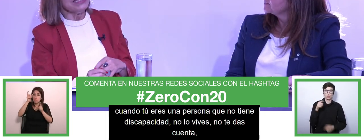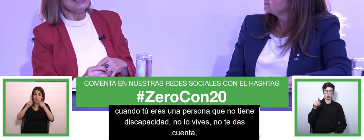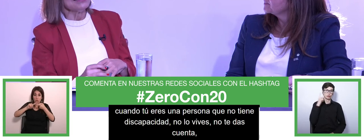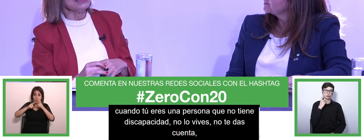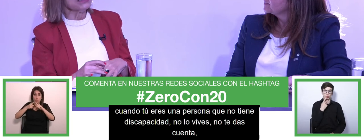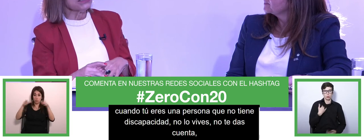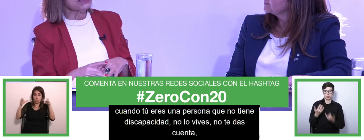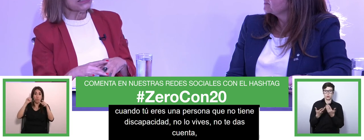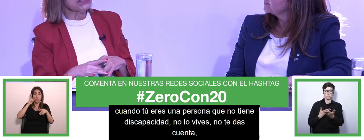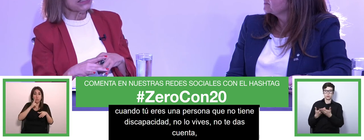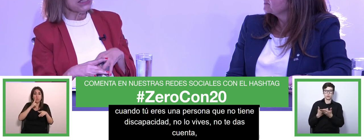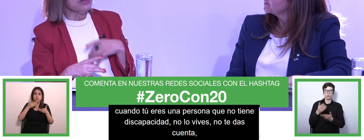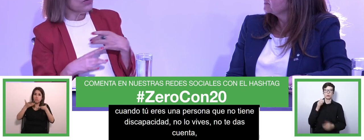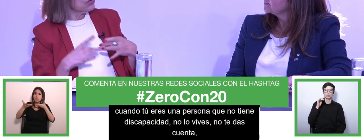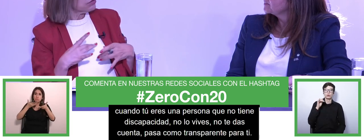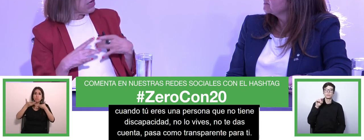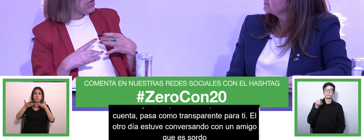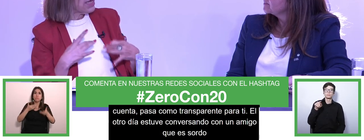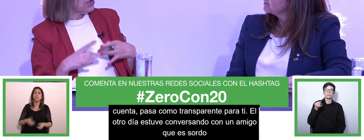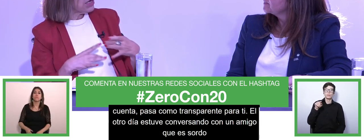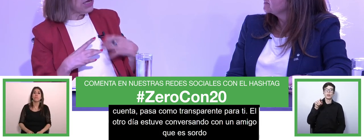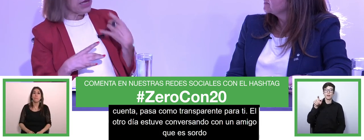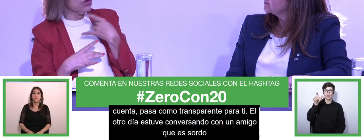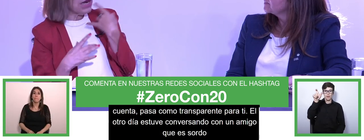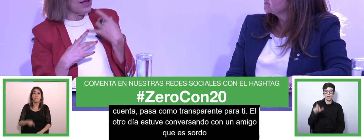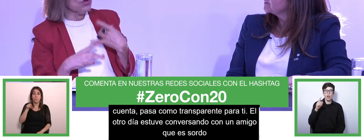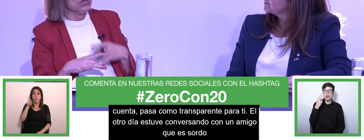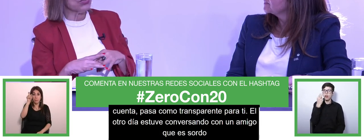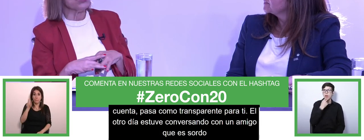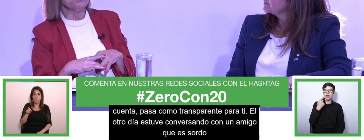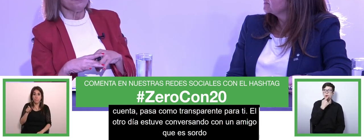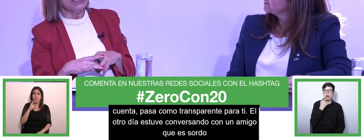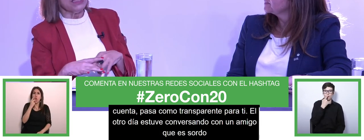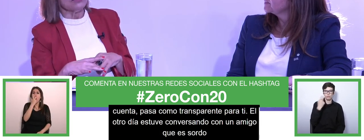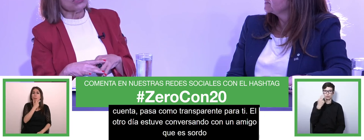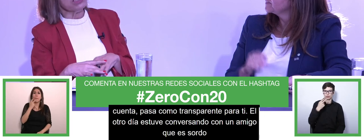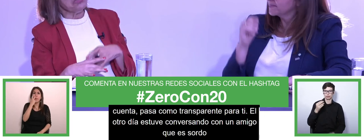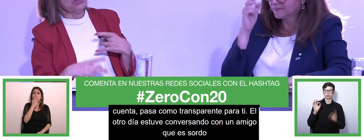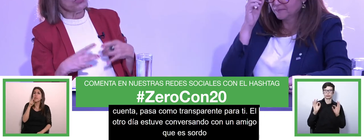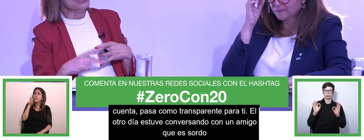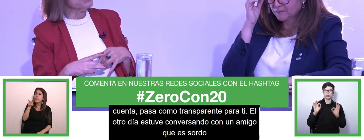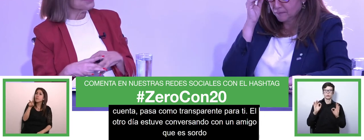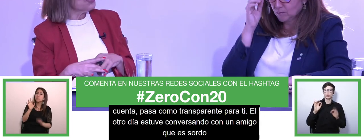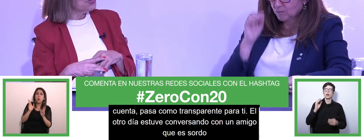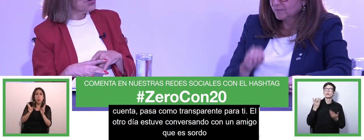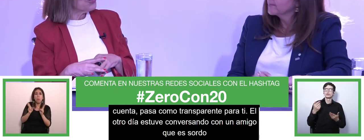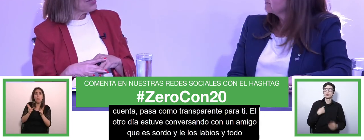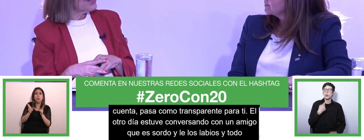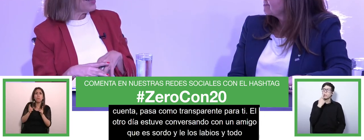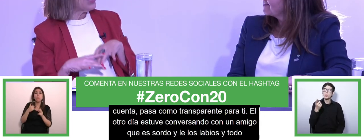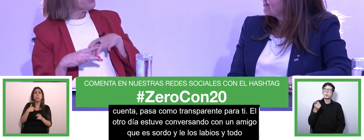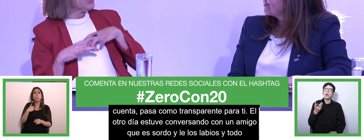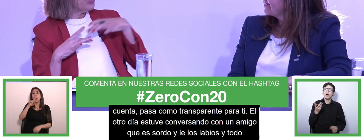y que tiene y que bueno lee los labios y todo entonces le dije oye cómo lo estáis pasando ahora